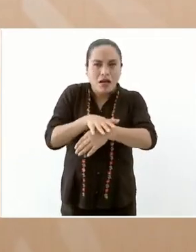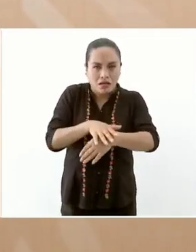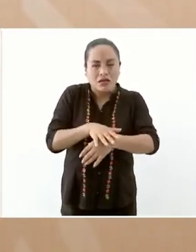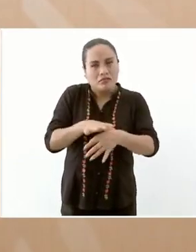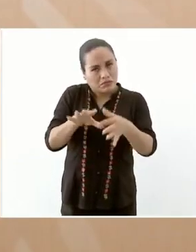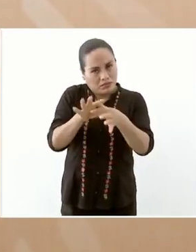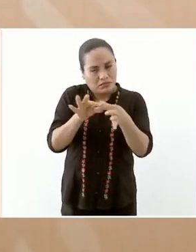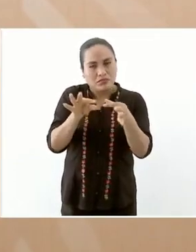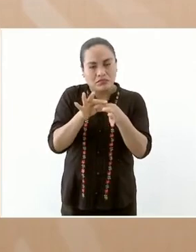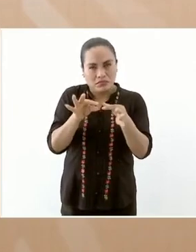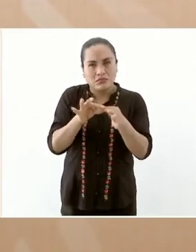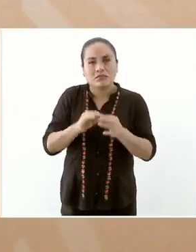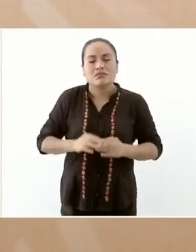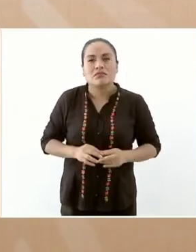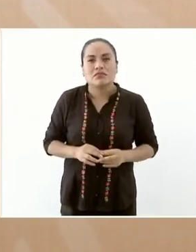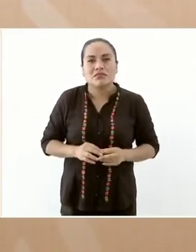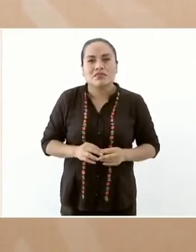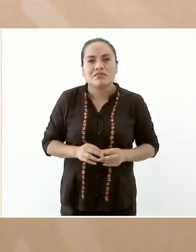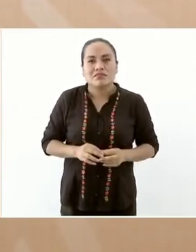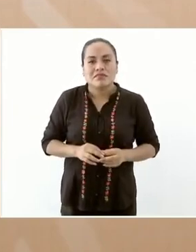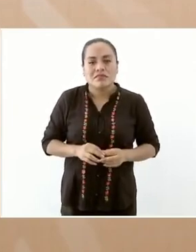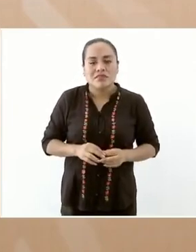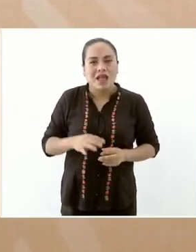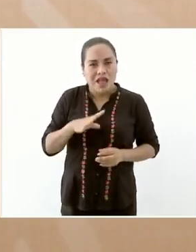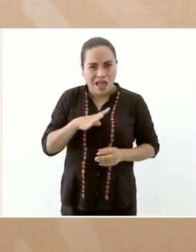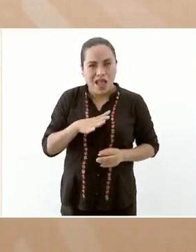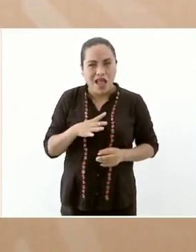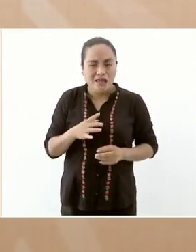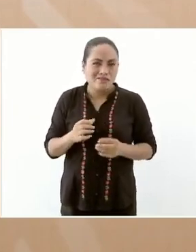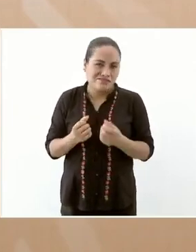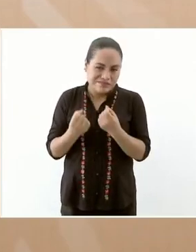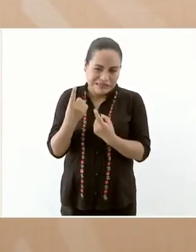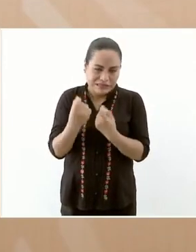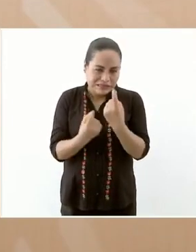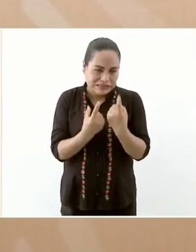aún con diferencias que las hay